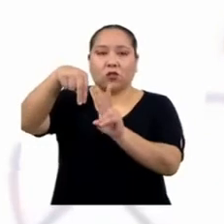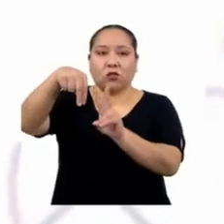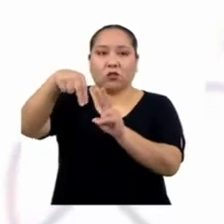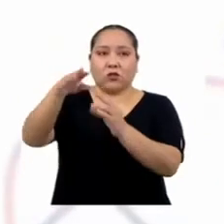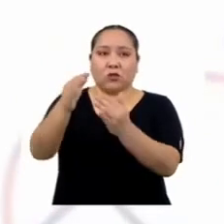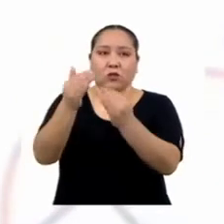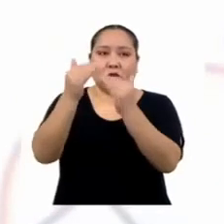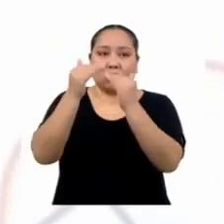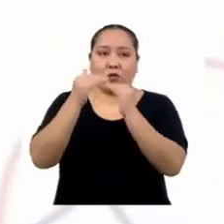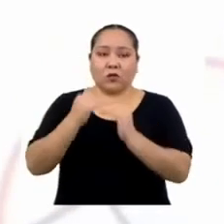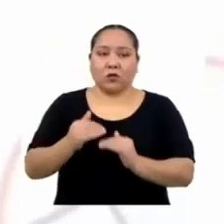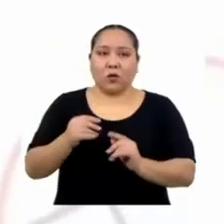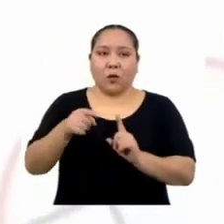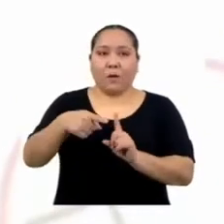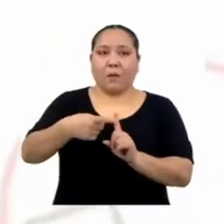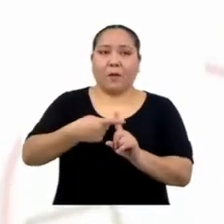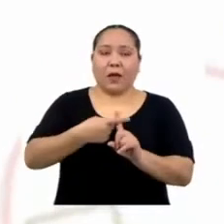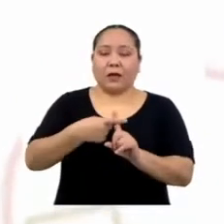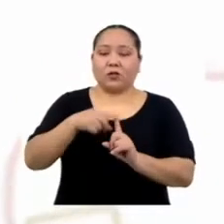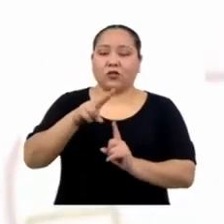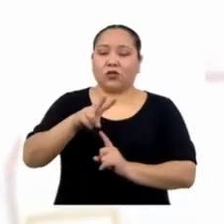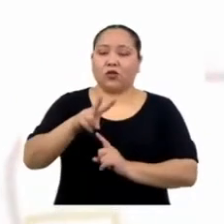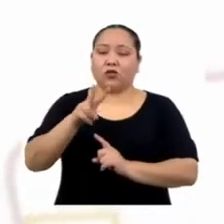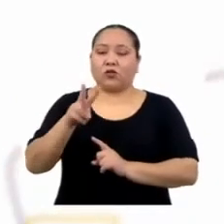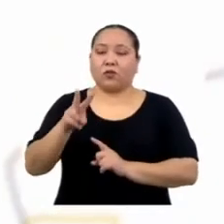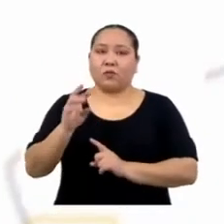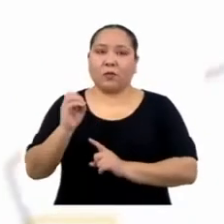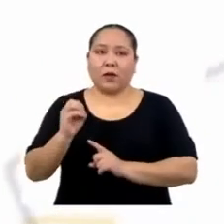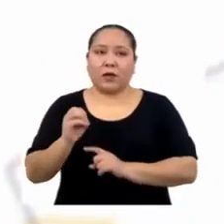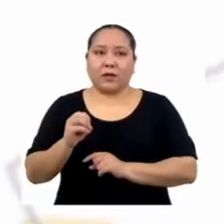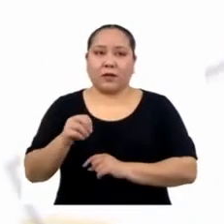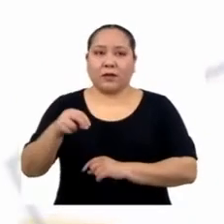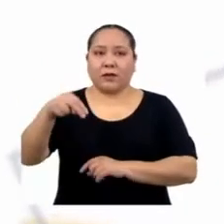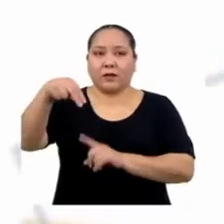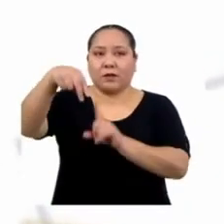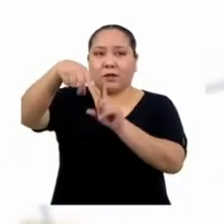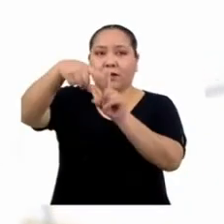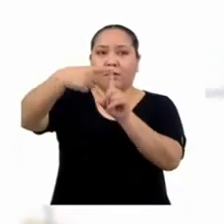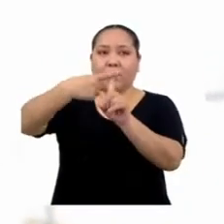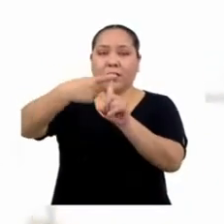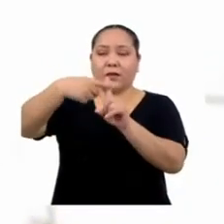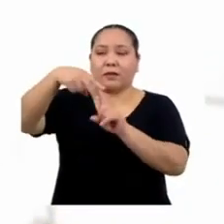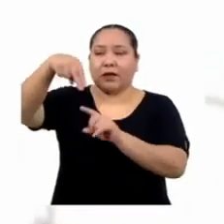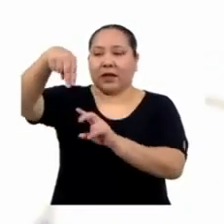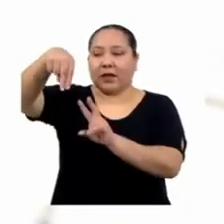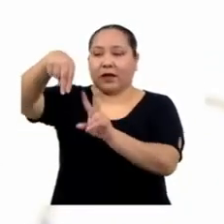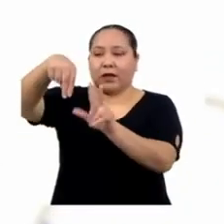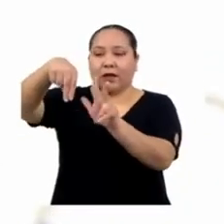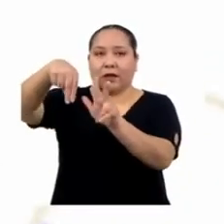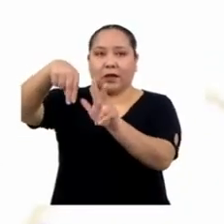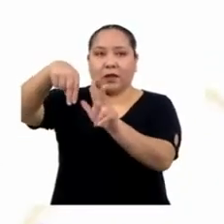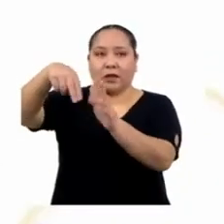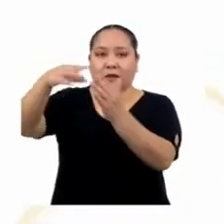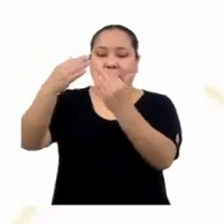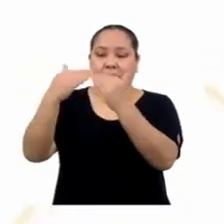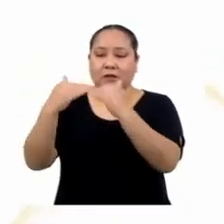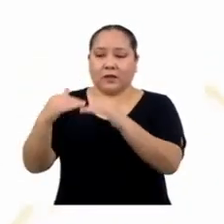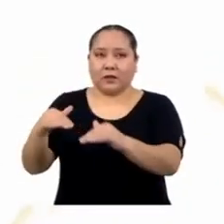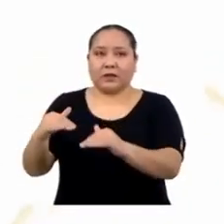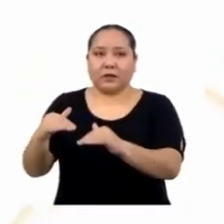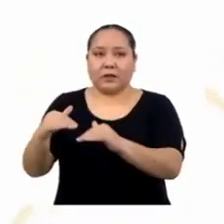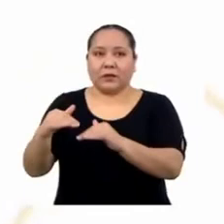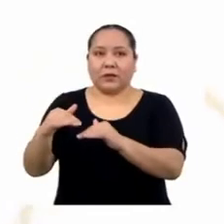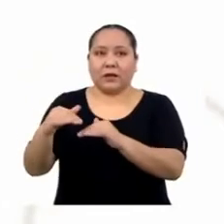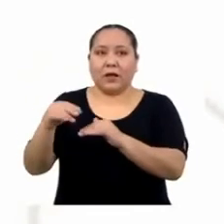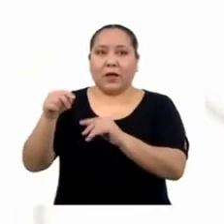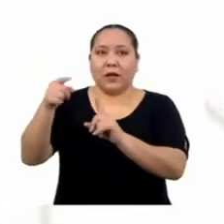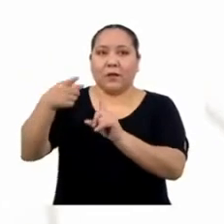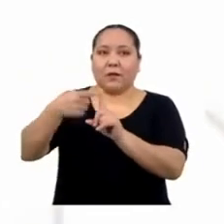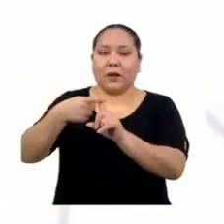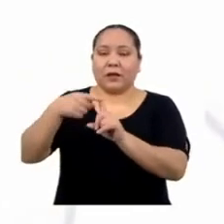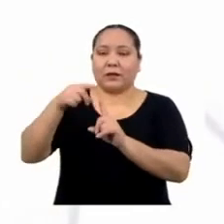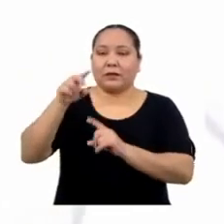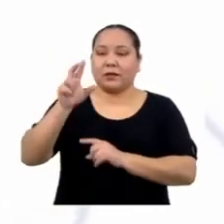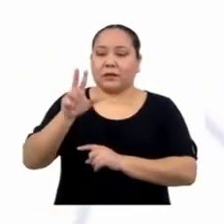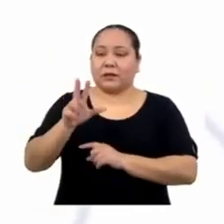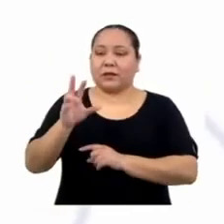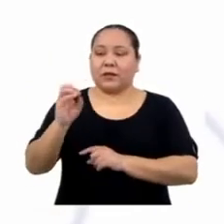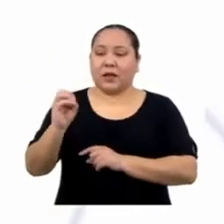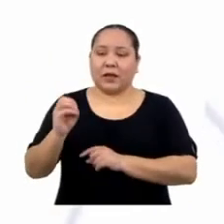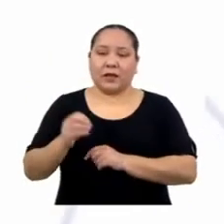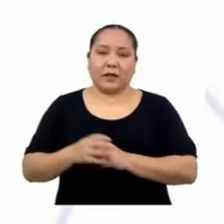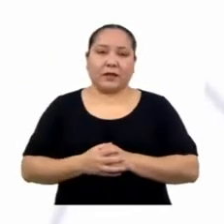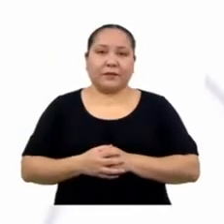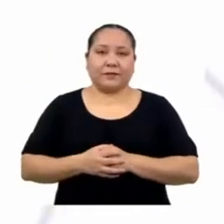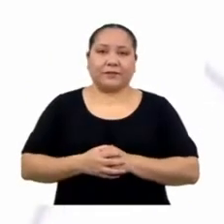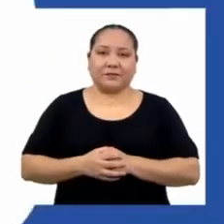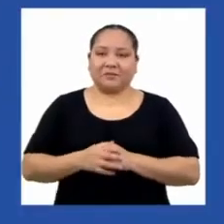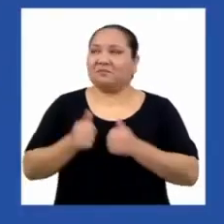proporcional de las 220 familias. N sub 3 minúscula, muestra proporcional de los docentes, que son 30.